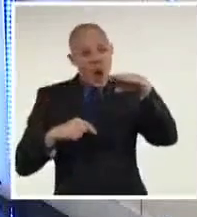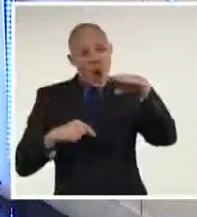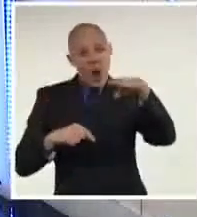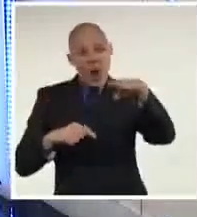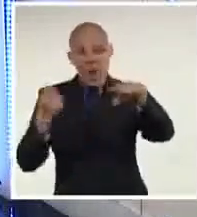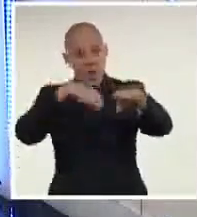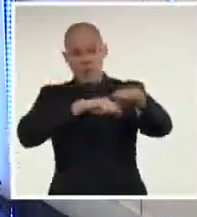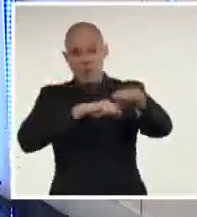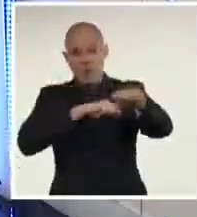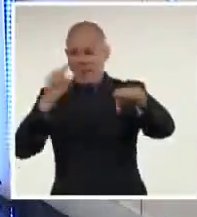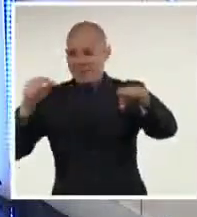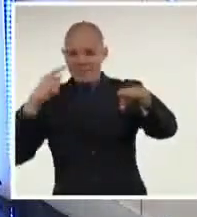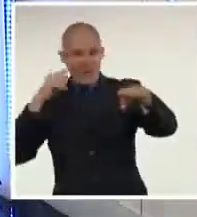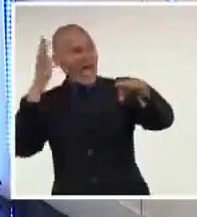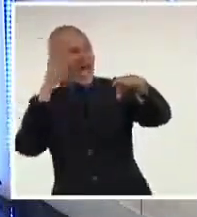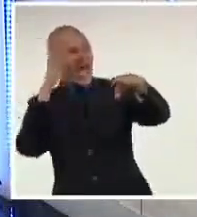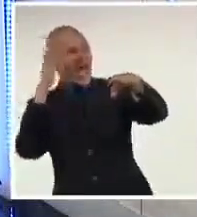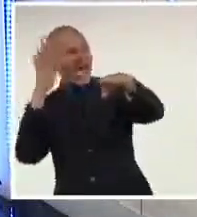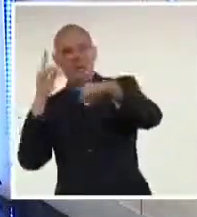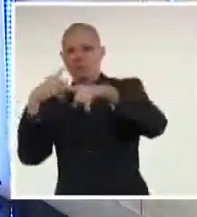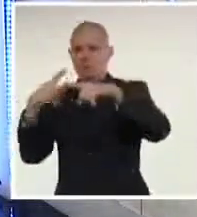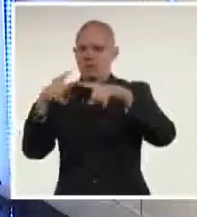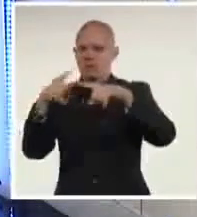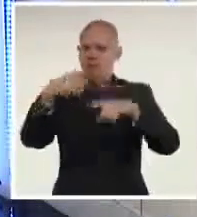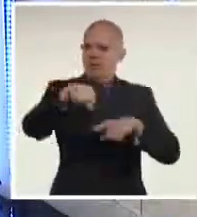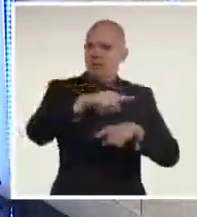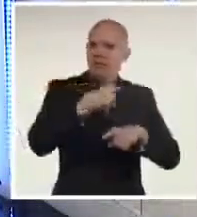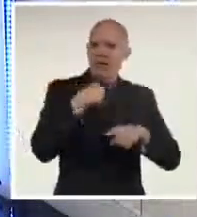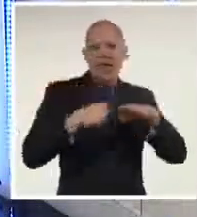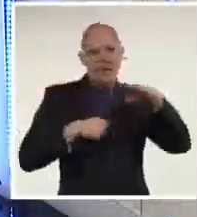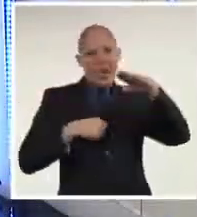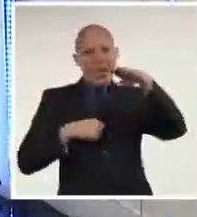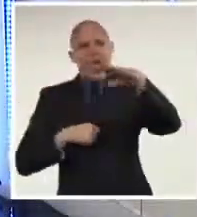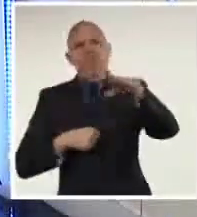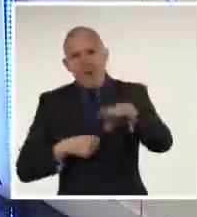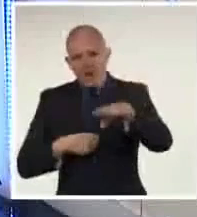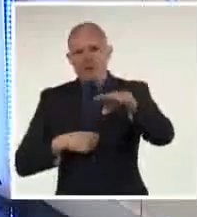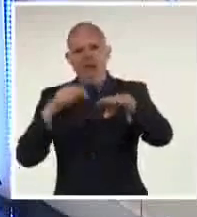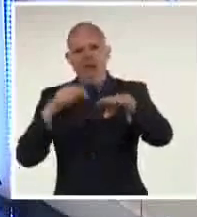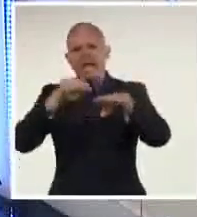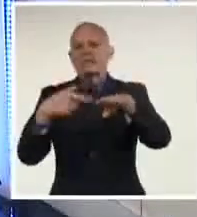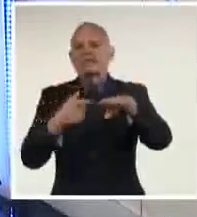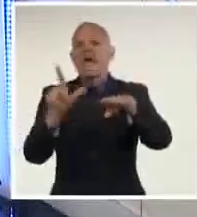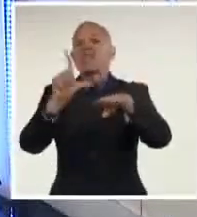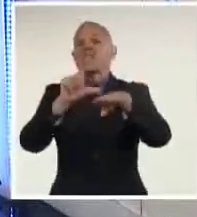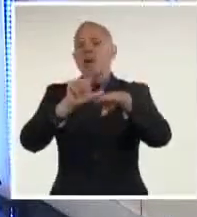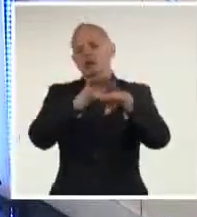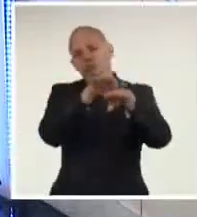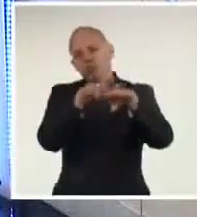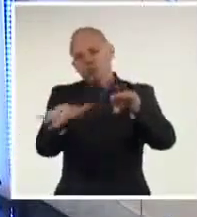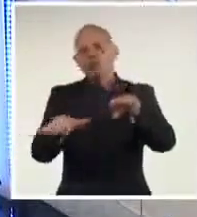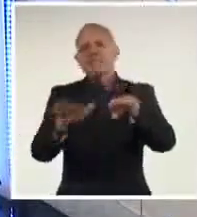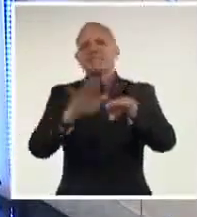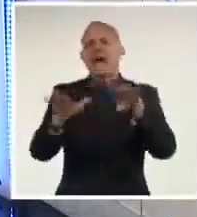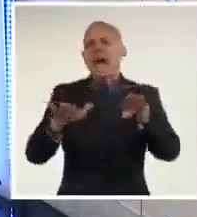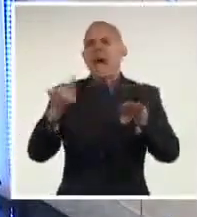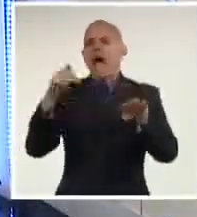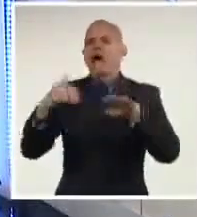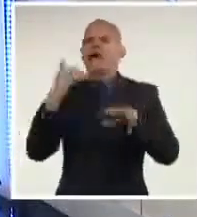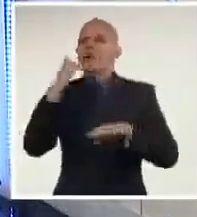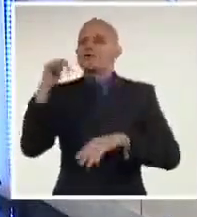las que pasaban. Se dirigieron a Lima a parquearse frente a las cómodas oficinas de los que califican a esas masas de